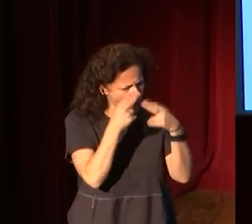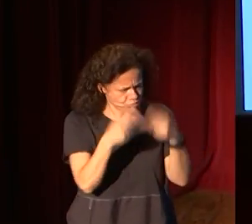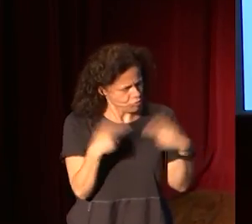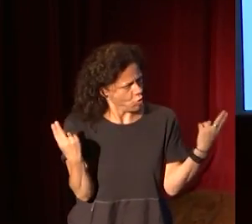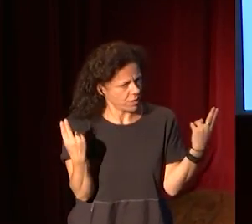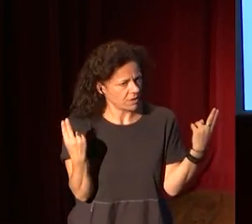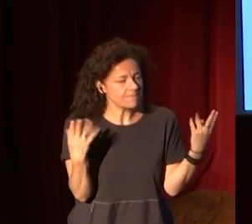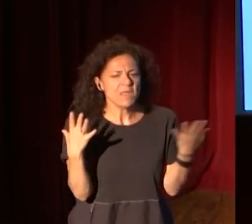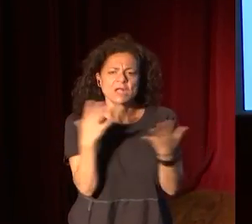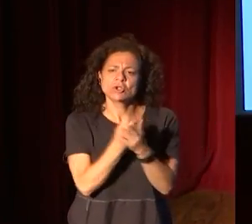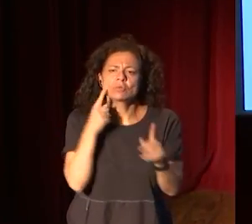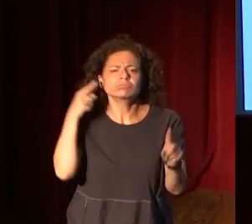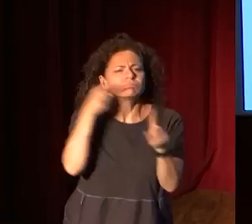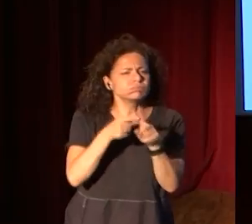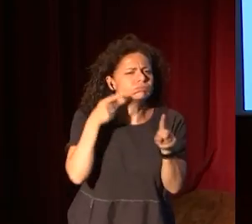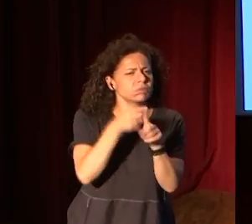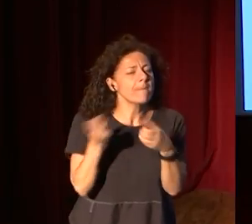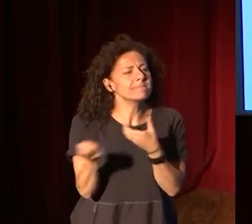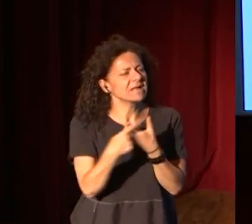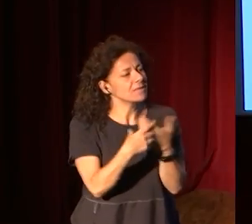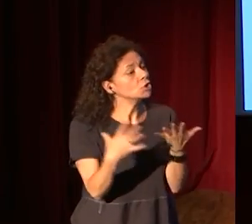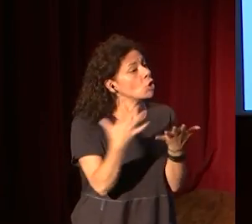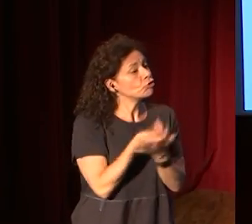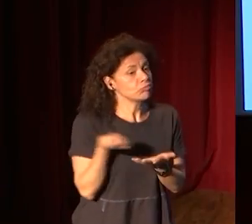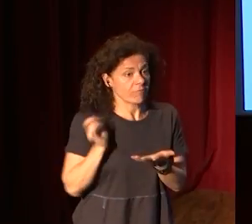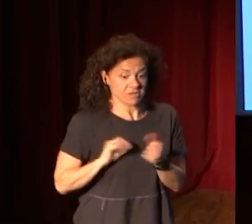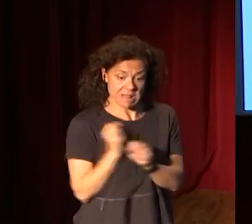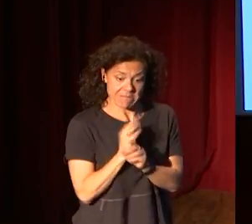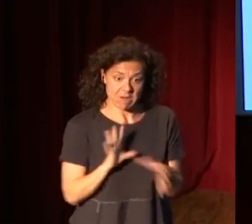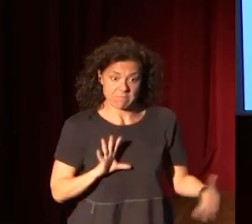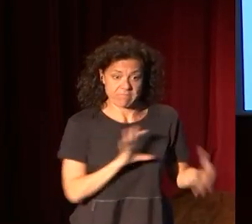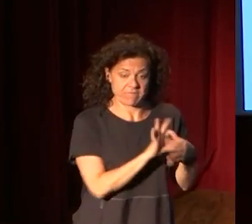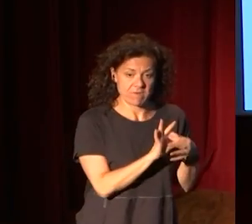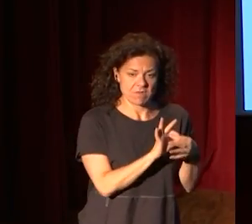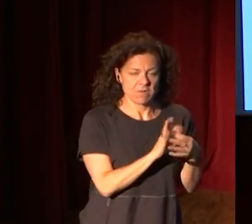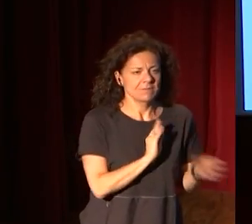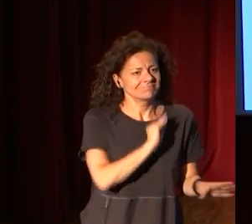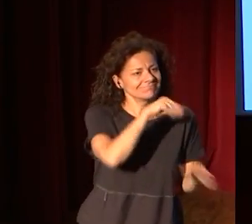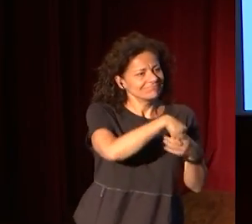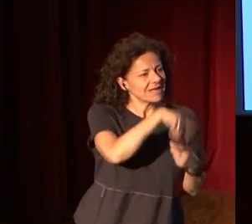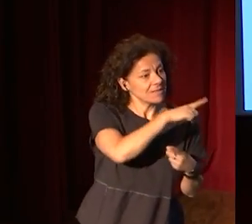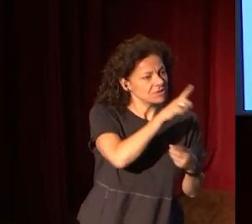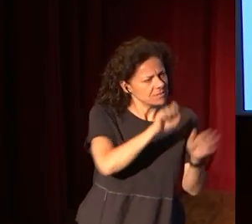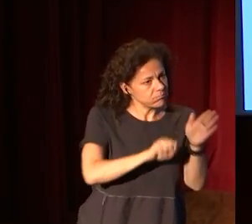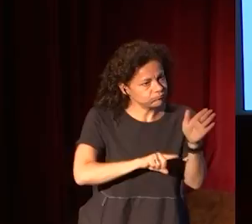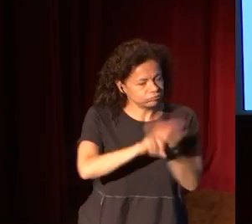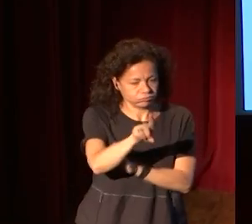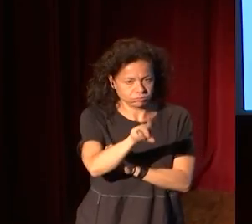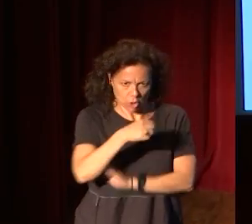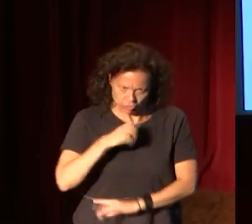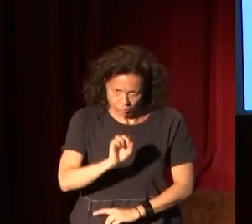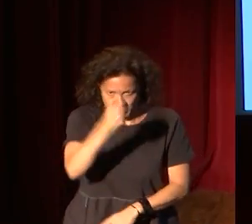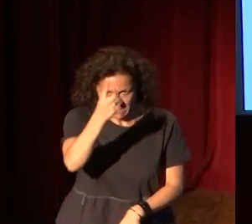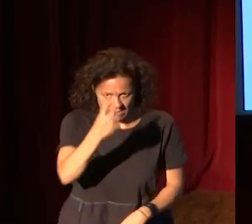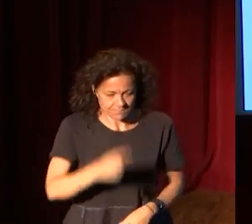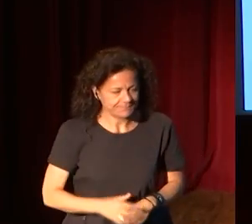Y todos, insistimos, participamos, todos los profesionales que nos dedicamos a esto, participamos en esta ebullición. Y yo el primero, por